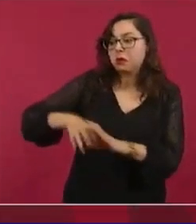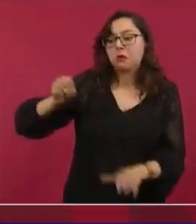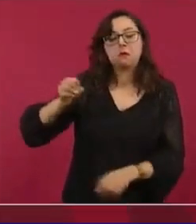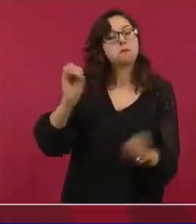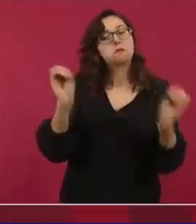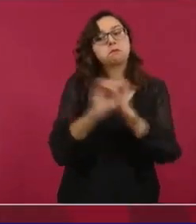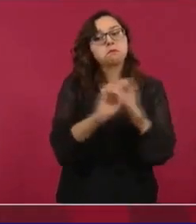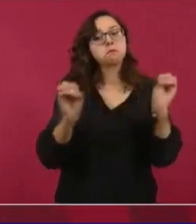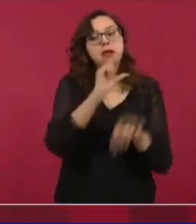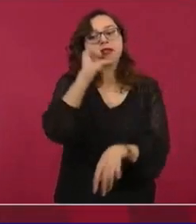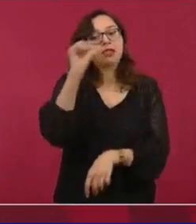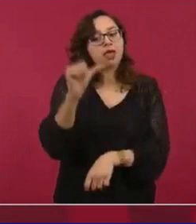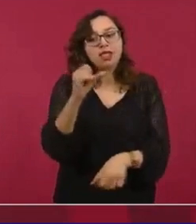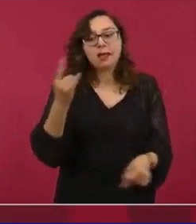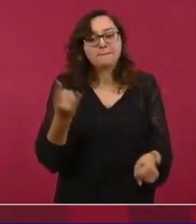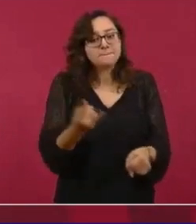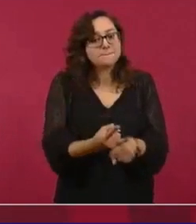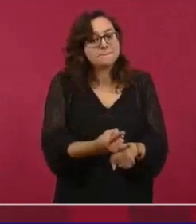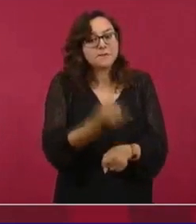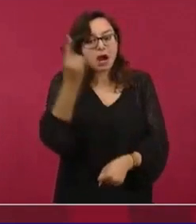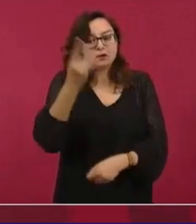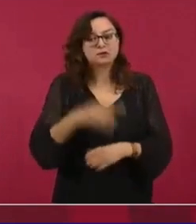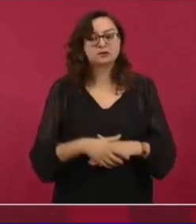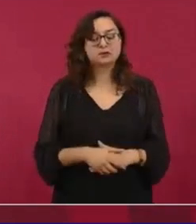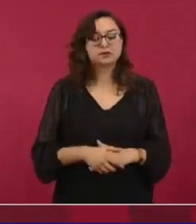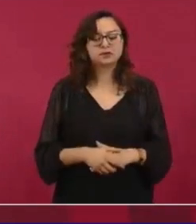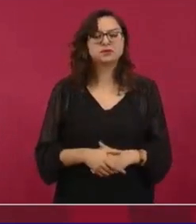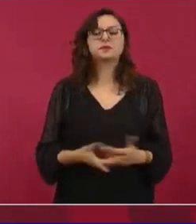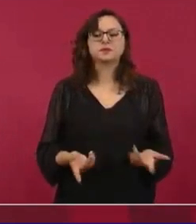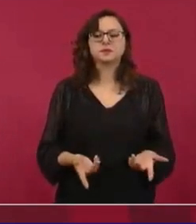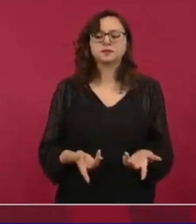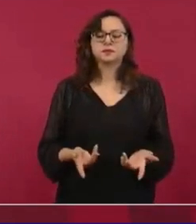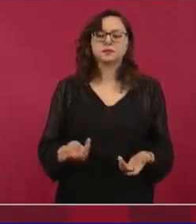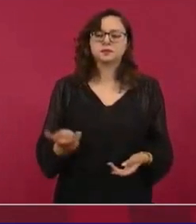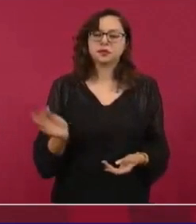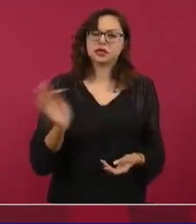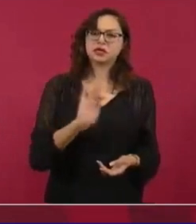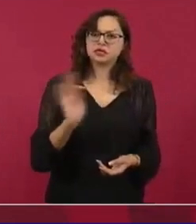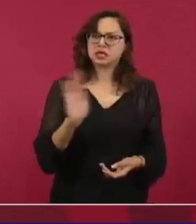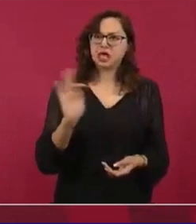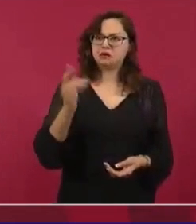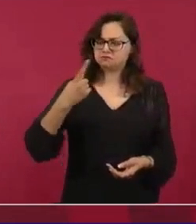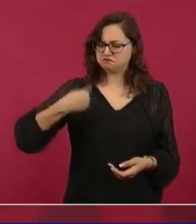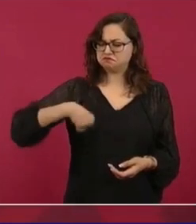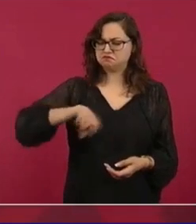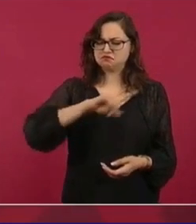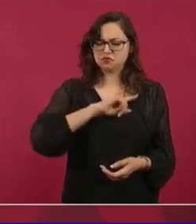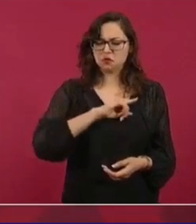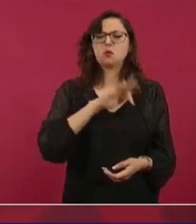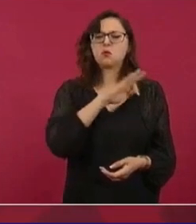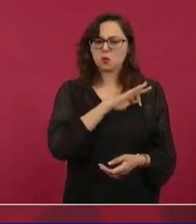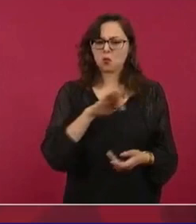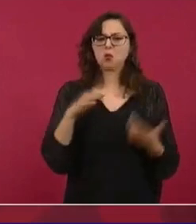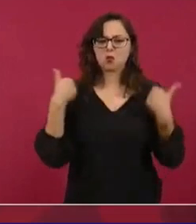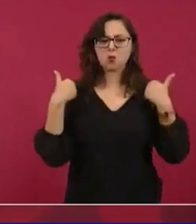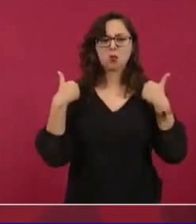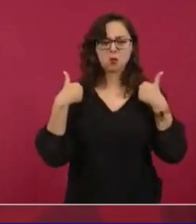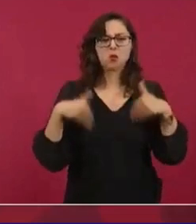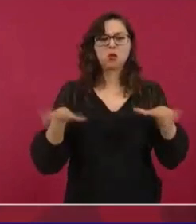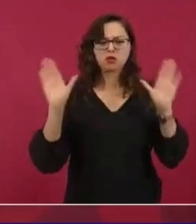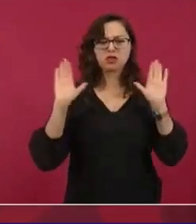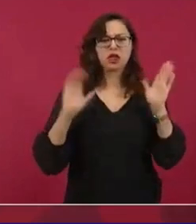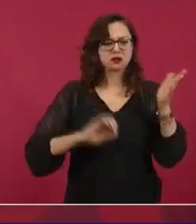ya ven cómo se quejan de que no hay